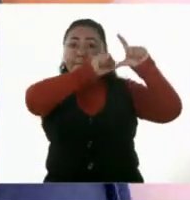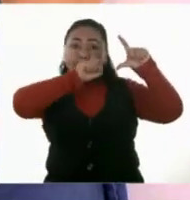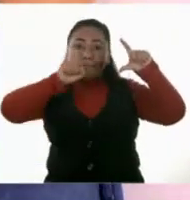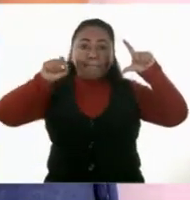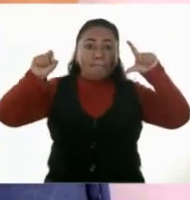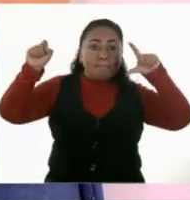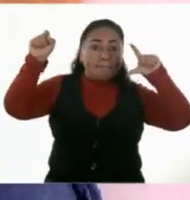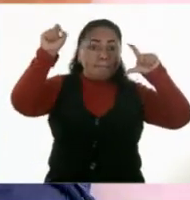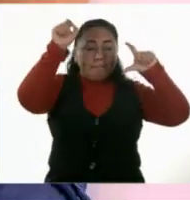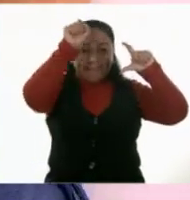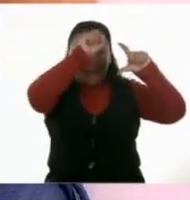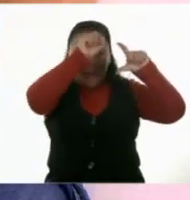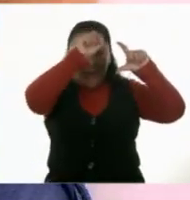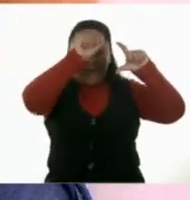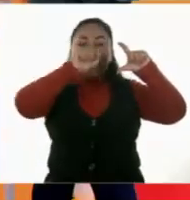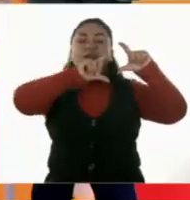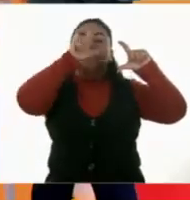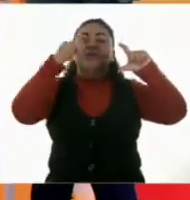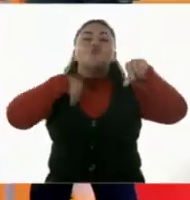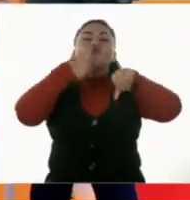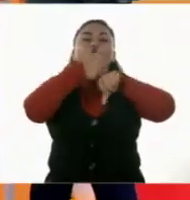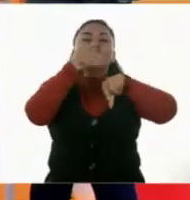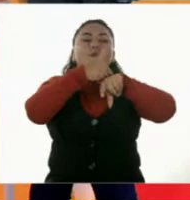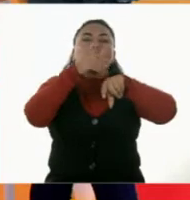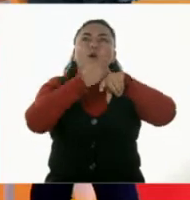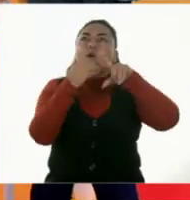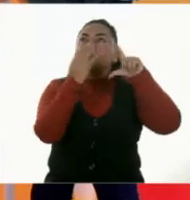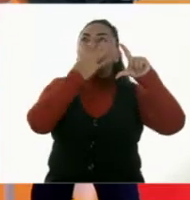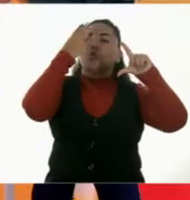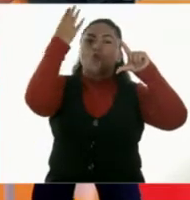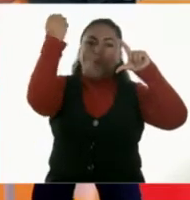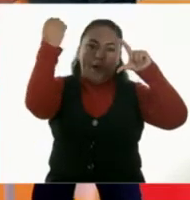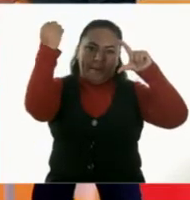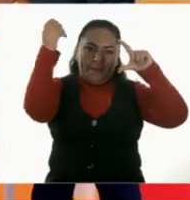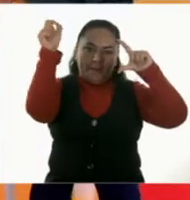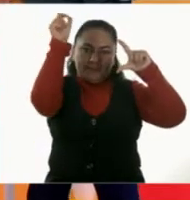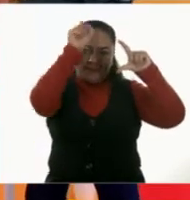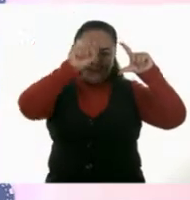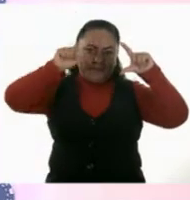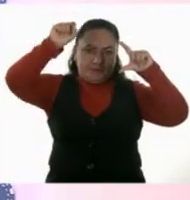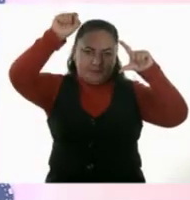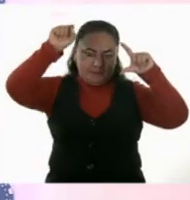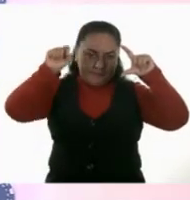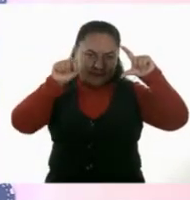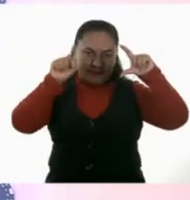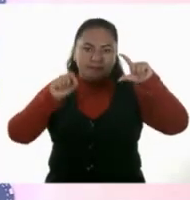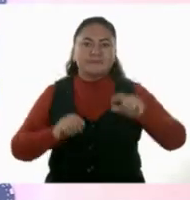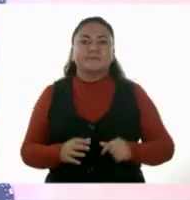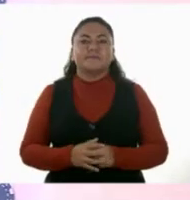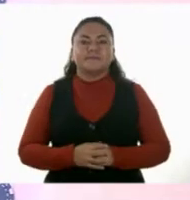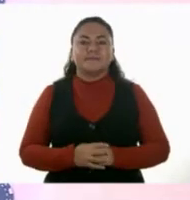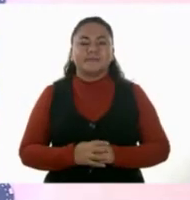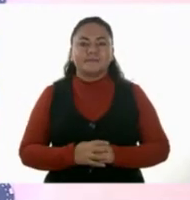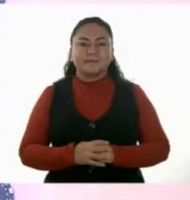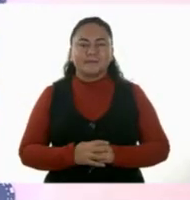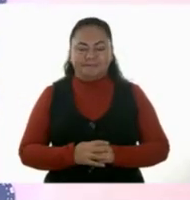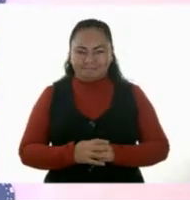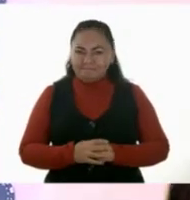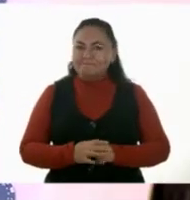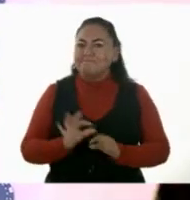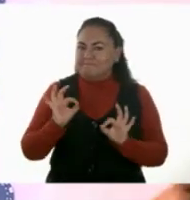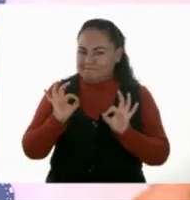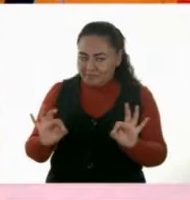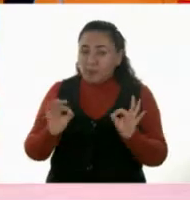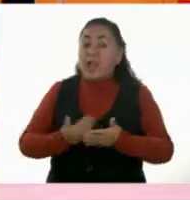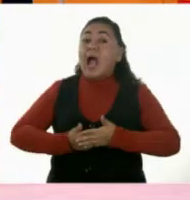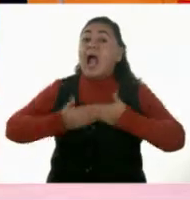Dejamos un espacio pequeño y le ponemos el número al que corresponde. Perfecto. Ahora